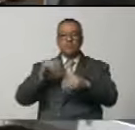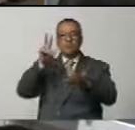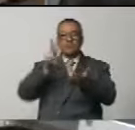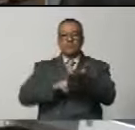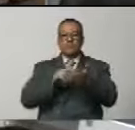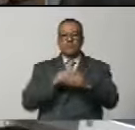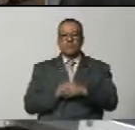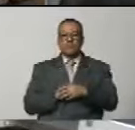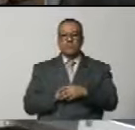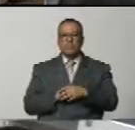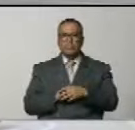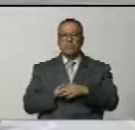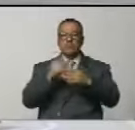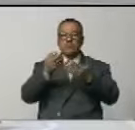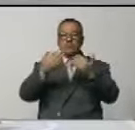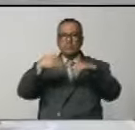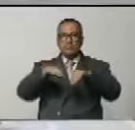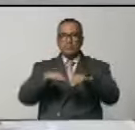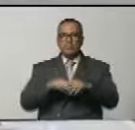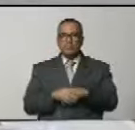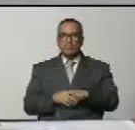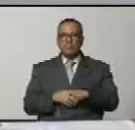Aprobada. Siguiente.